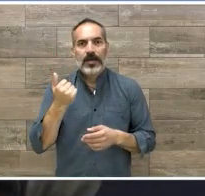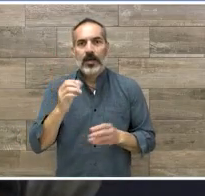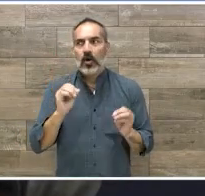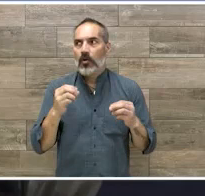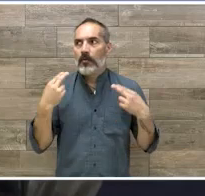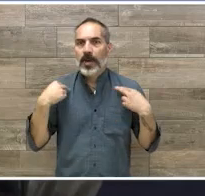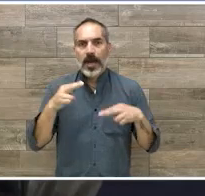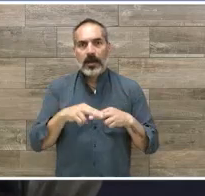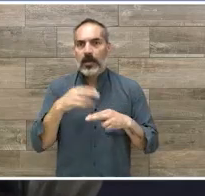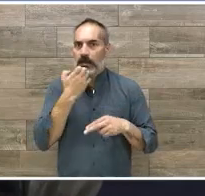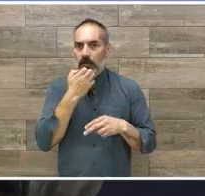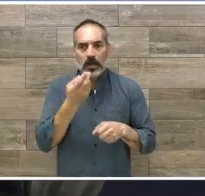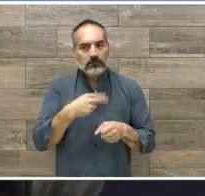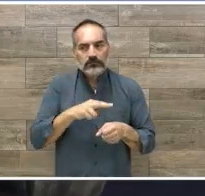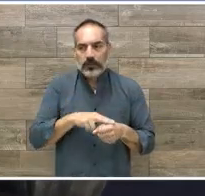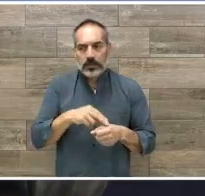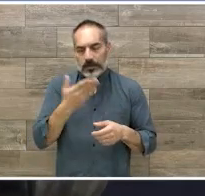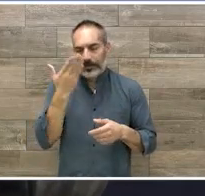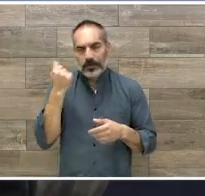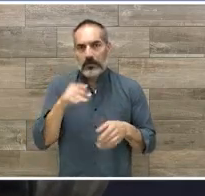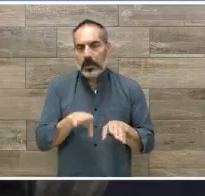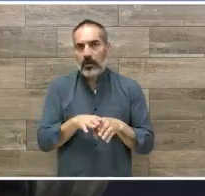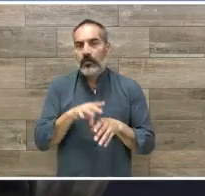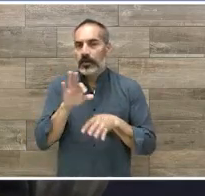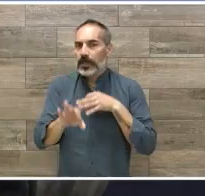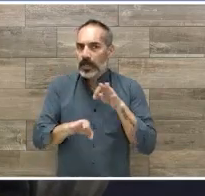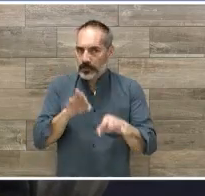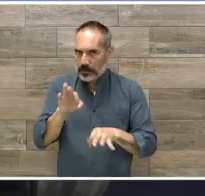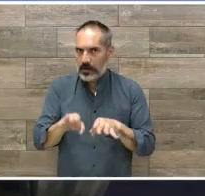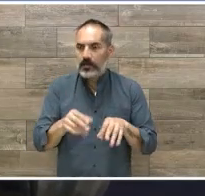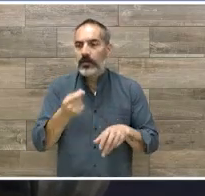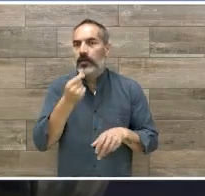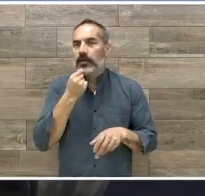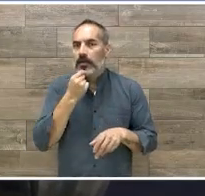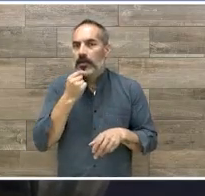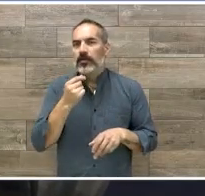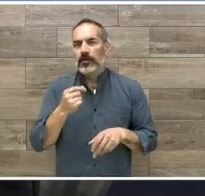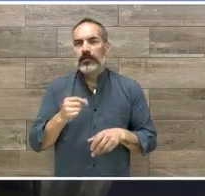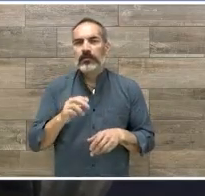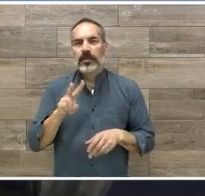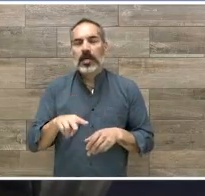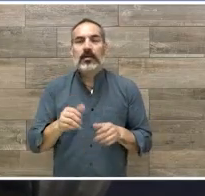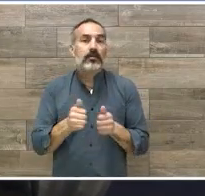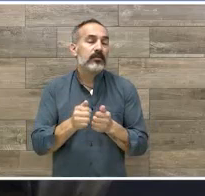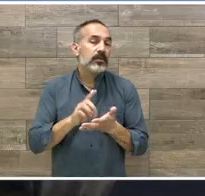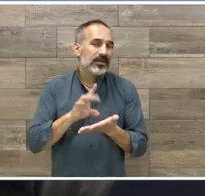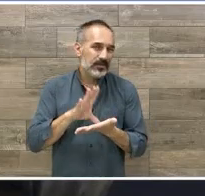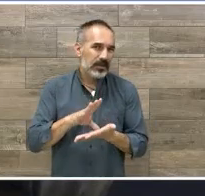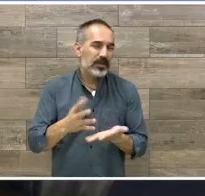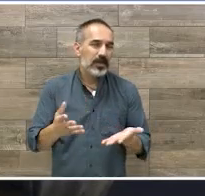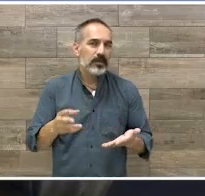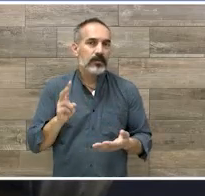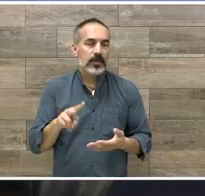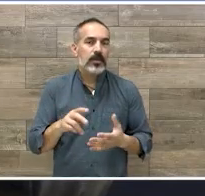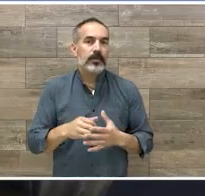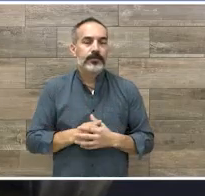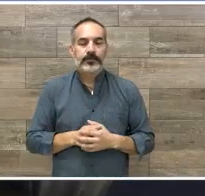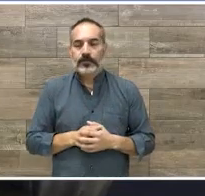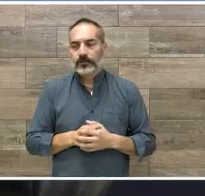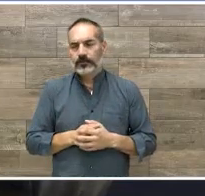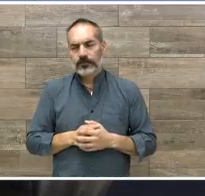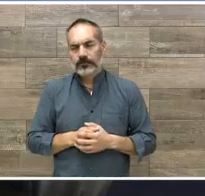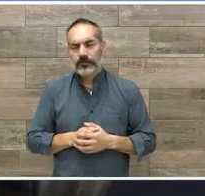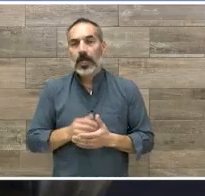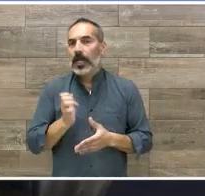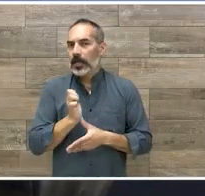no necesariamente en su formación este académica pues pueden tener estos elementos no